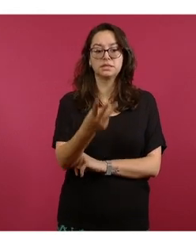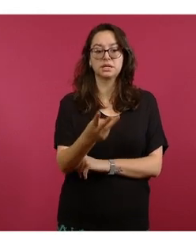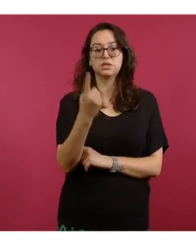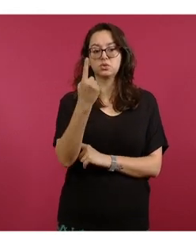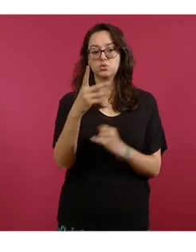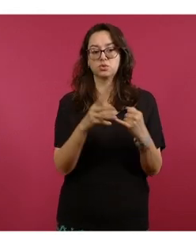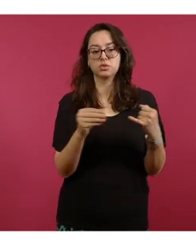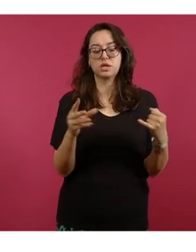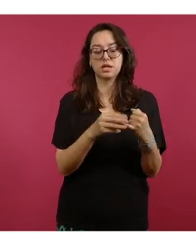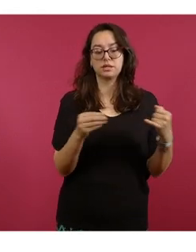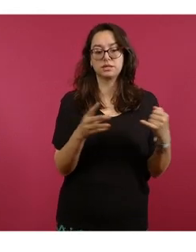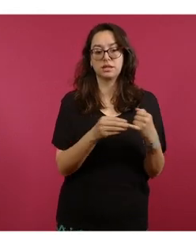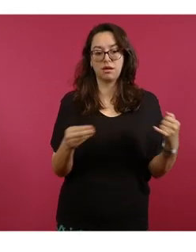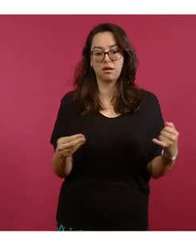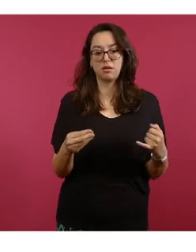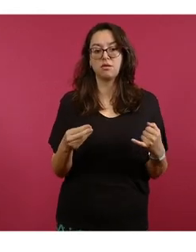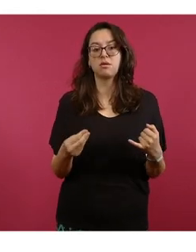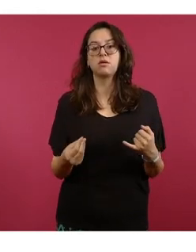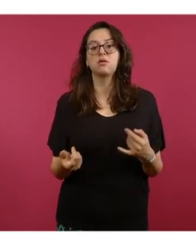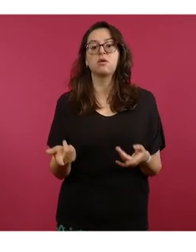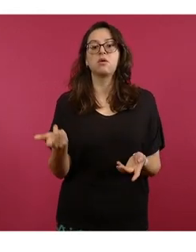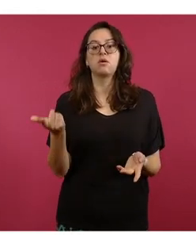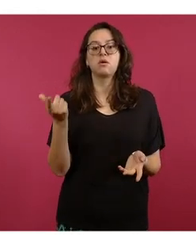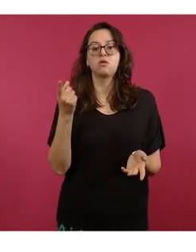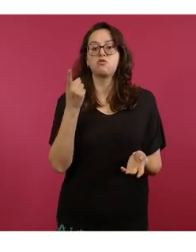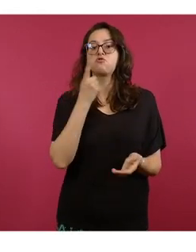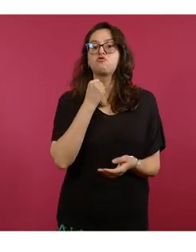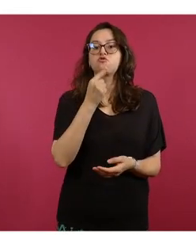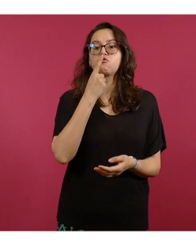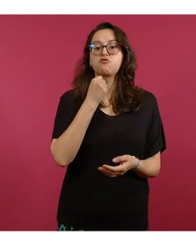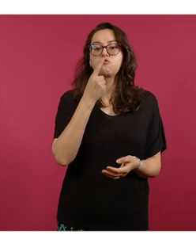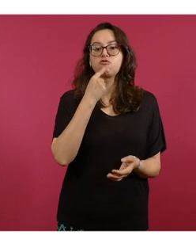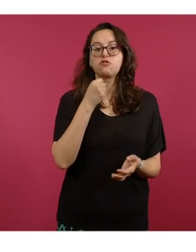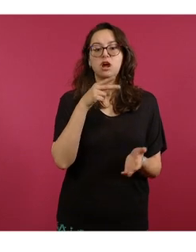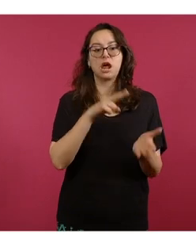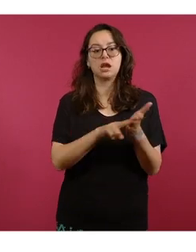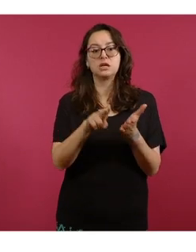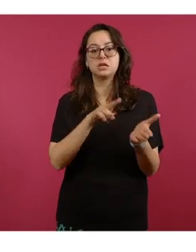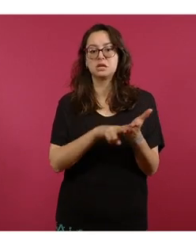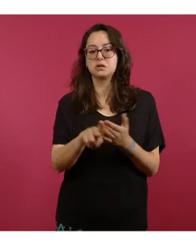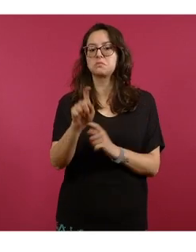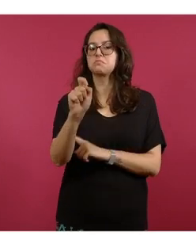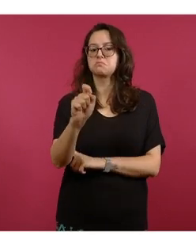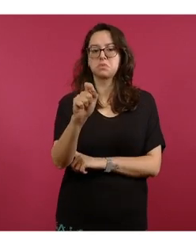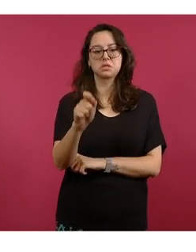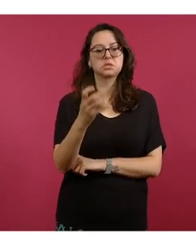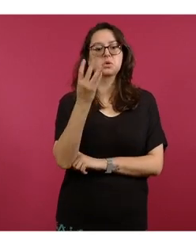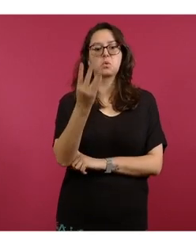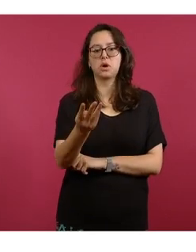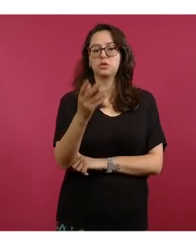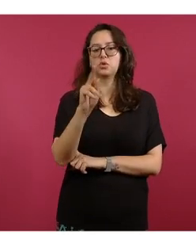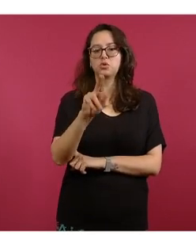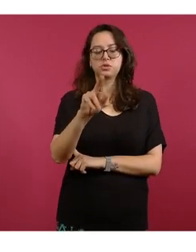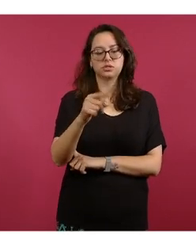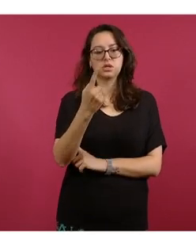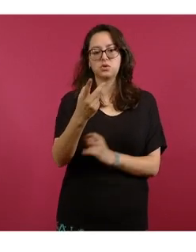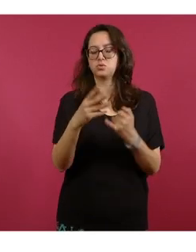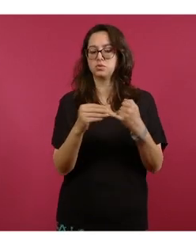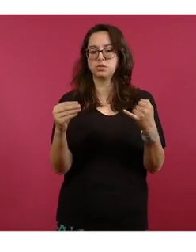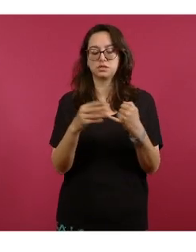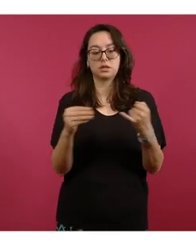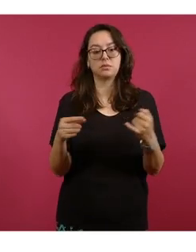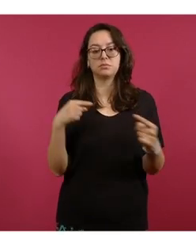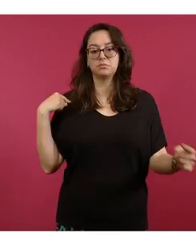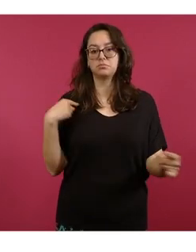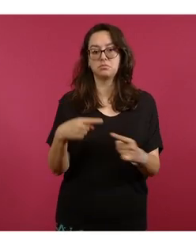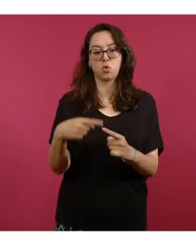centavo, y tanto en el caso de la gasolina premium como el diésel, ambos estuvieron en 24 pesos con 81 centavos. Para esta